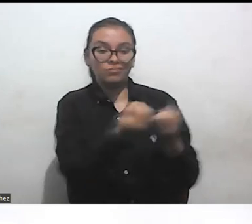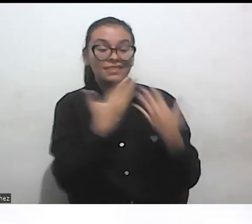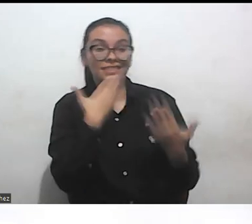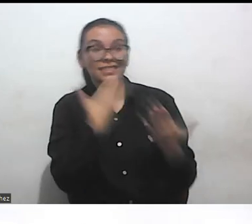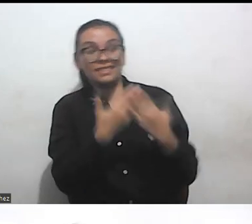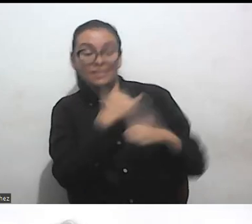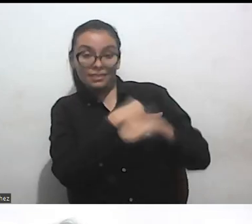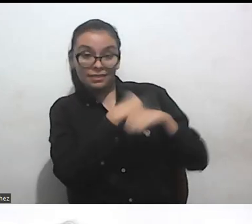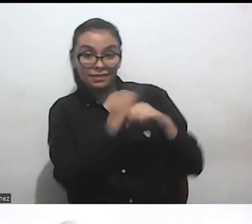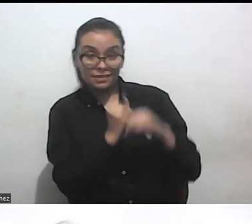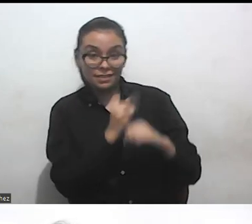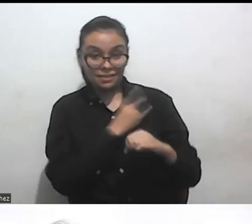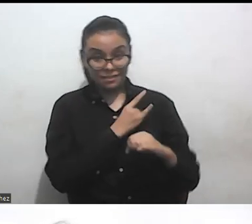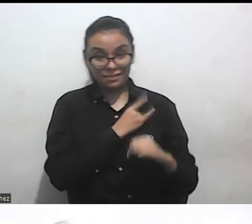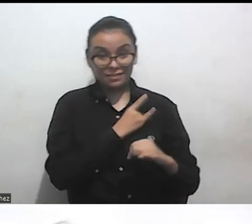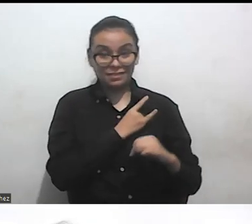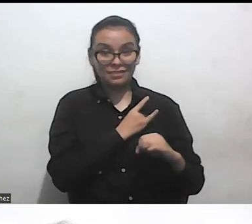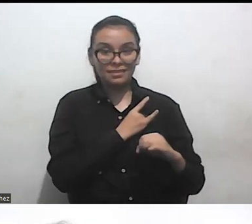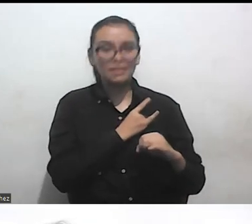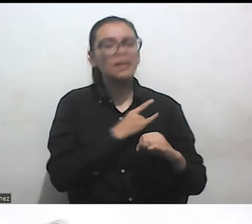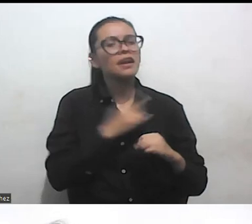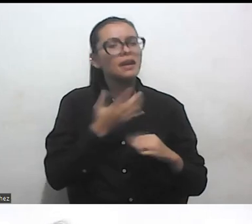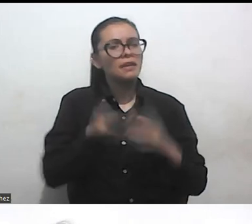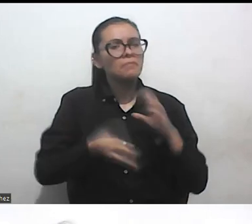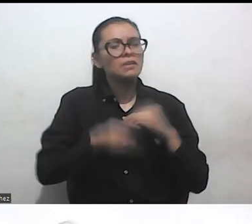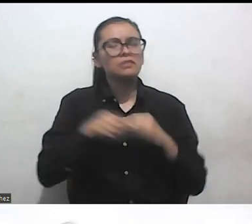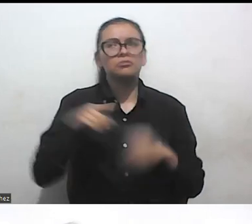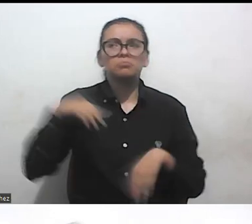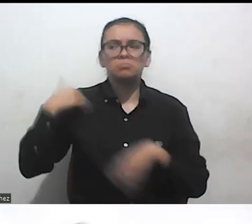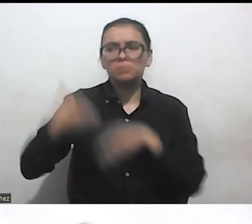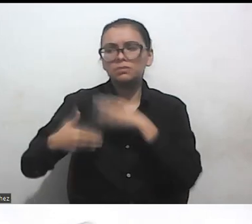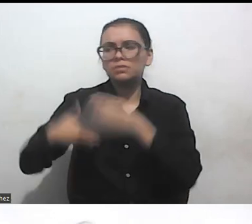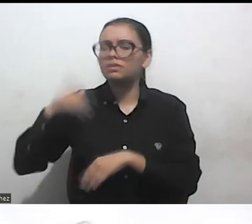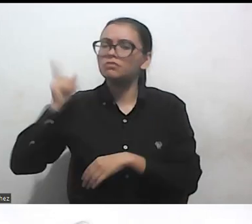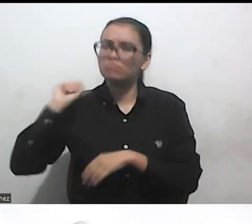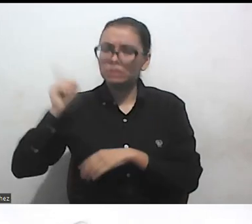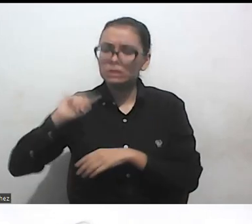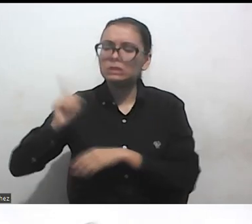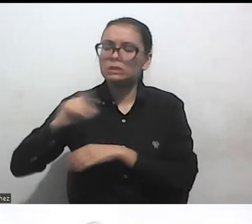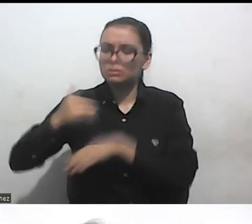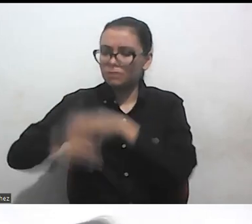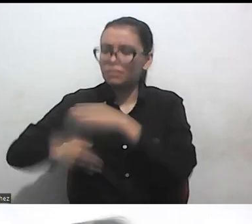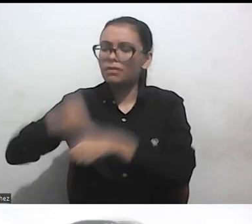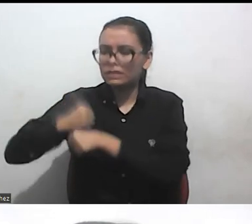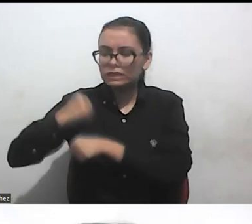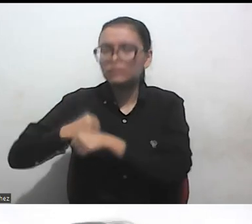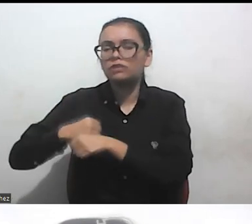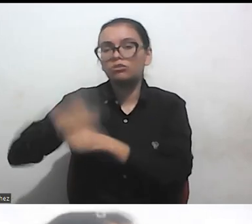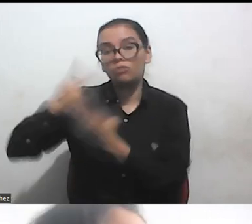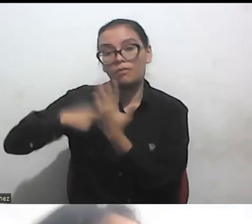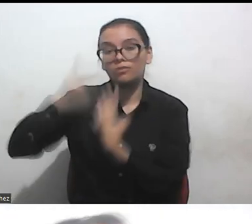y además después de un largo tiempo que hemos estado trabajando en este proyecto. Muchas gracias.